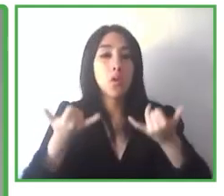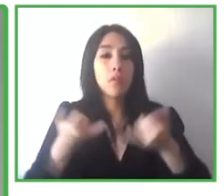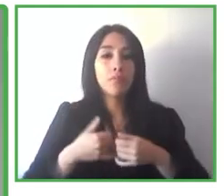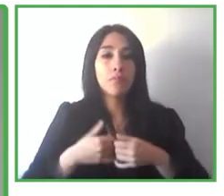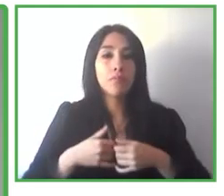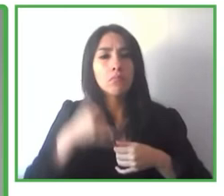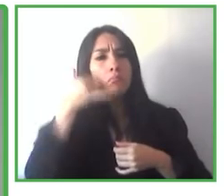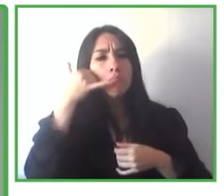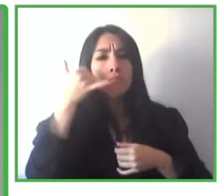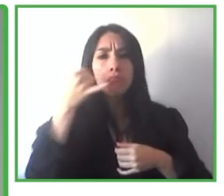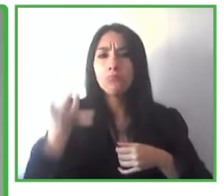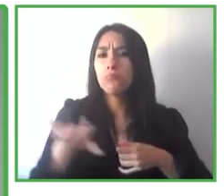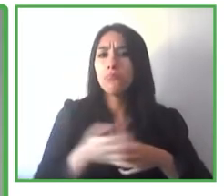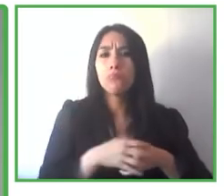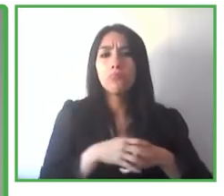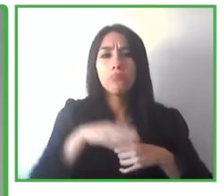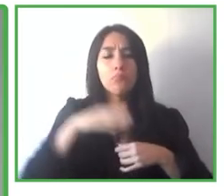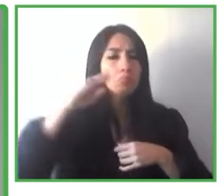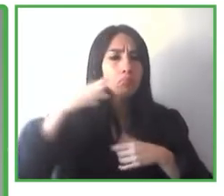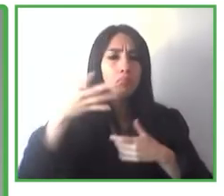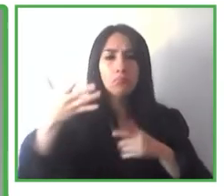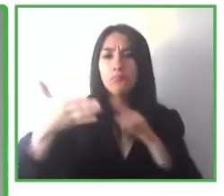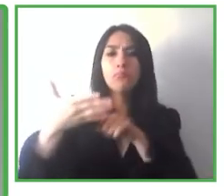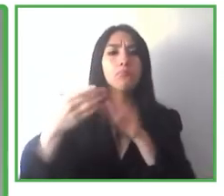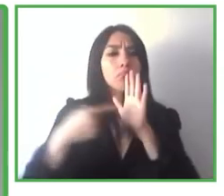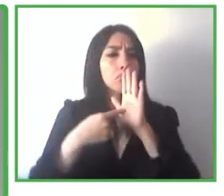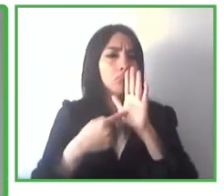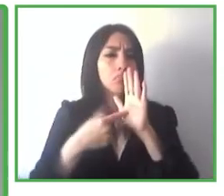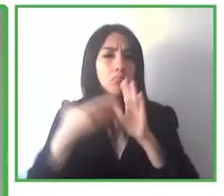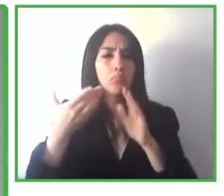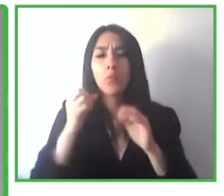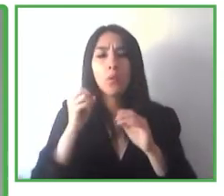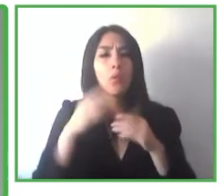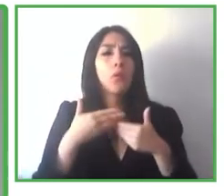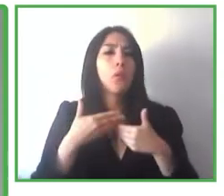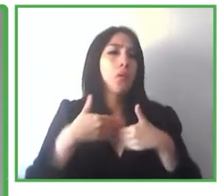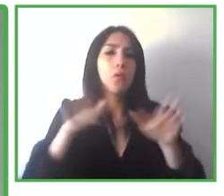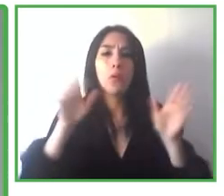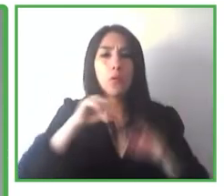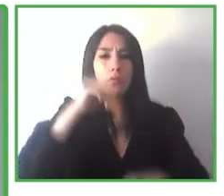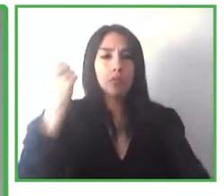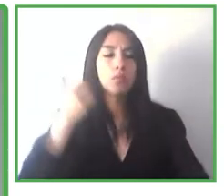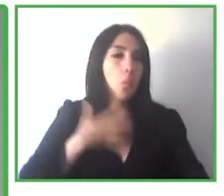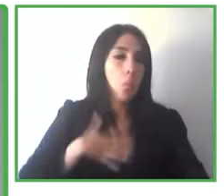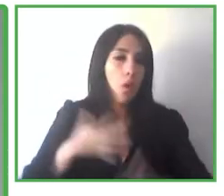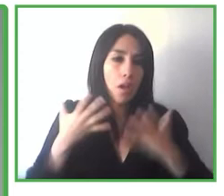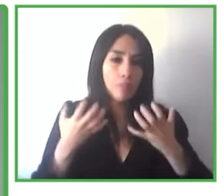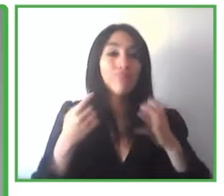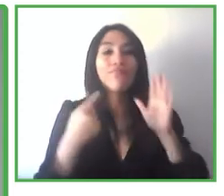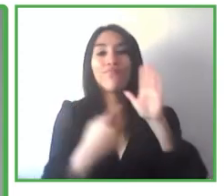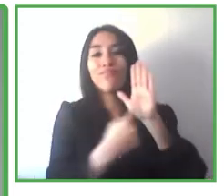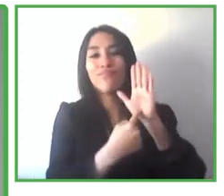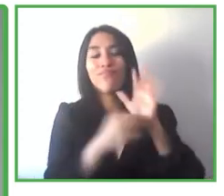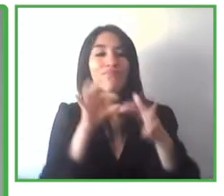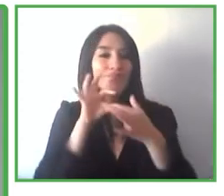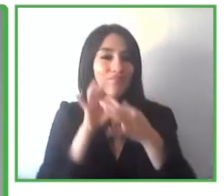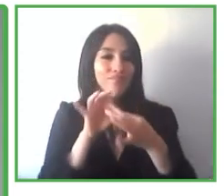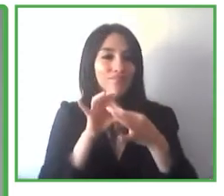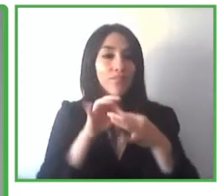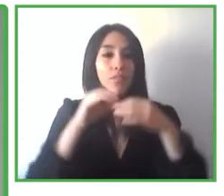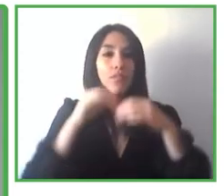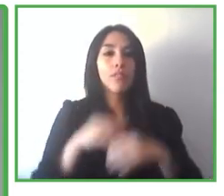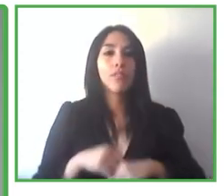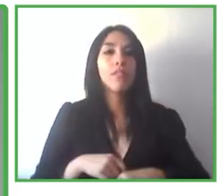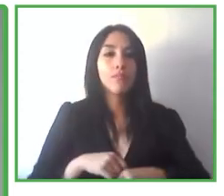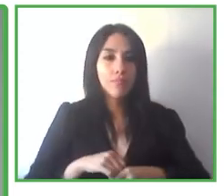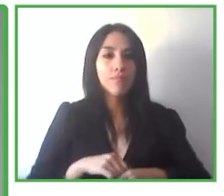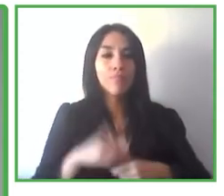ejemplo, en cualquier otro dispositivo que pueda tener una interfaz o que me permita una interactuación, yo tengo que poder o ese dispositivo